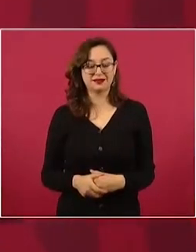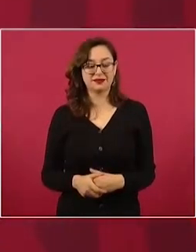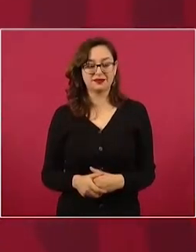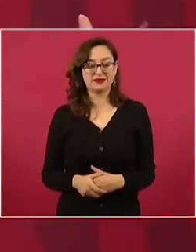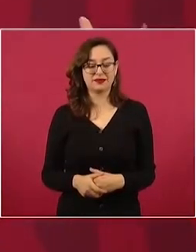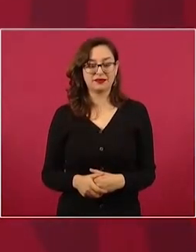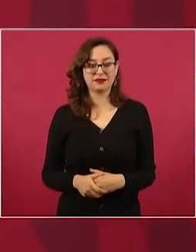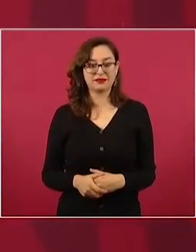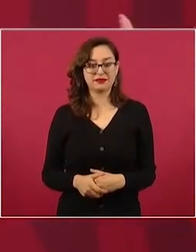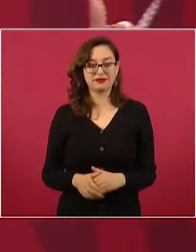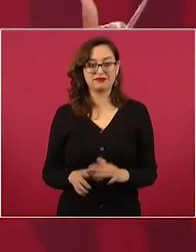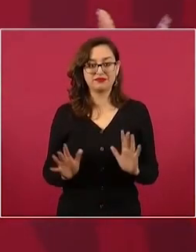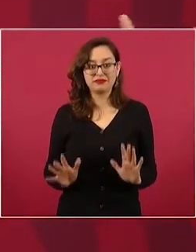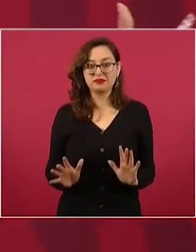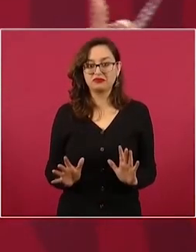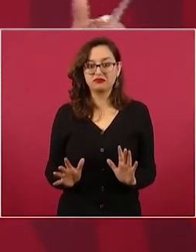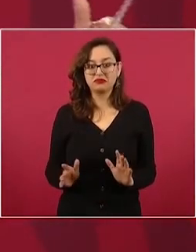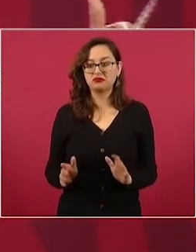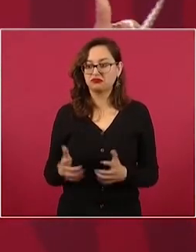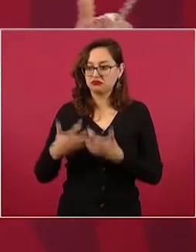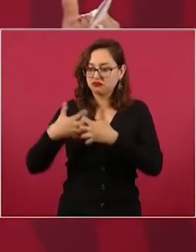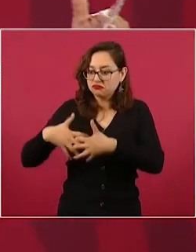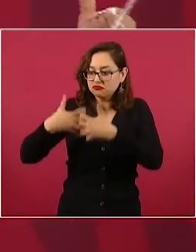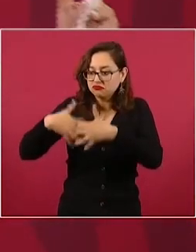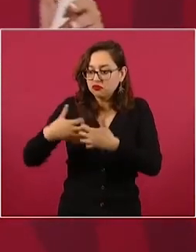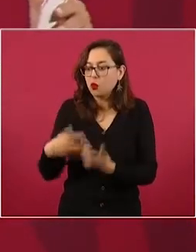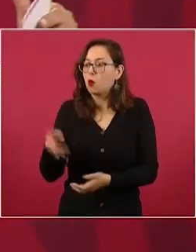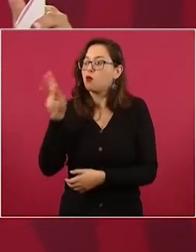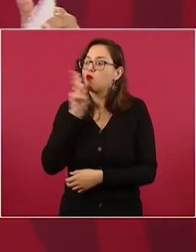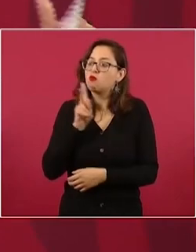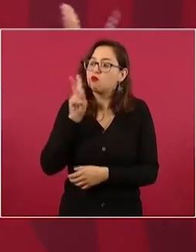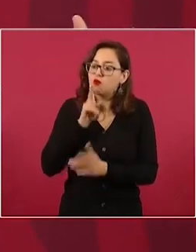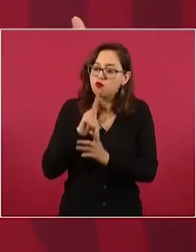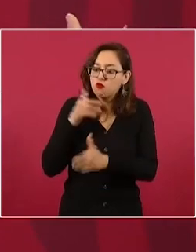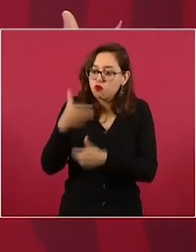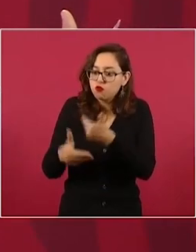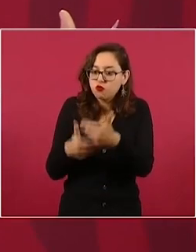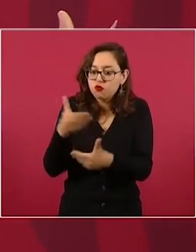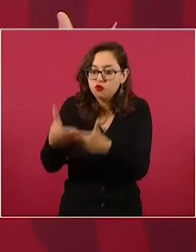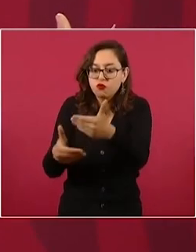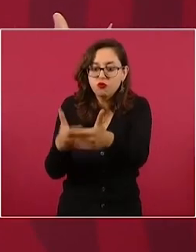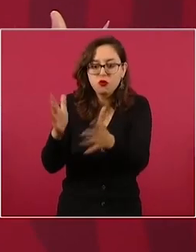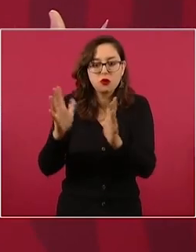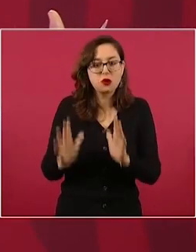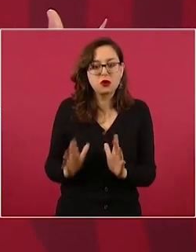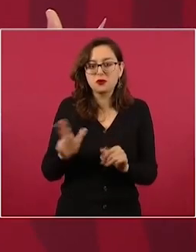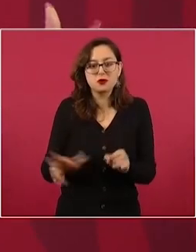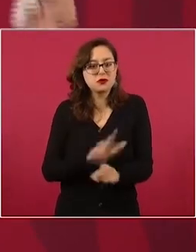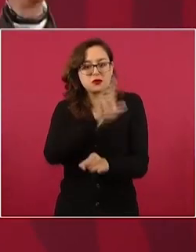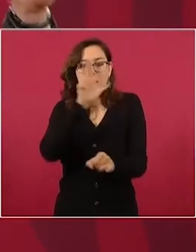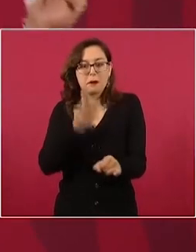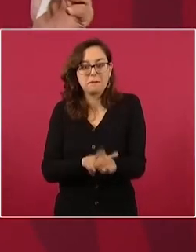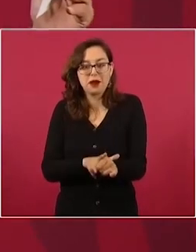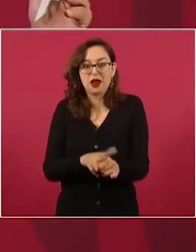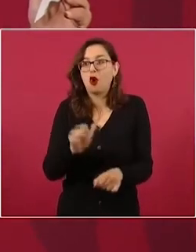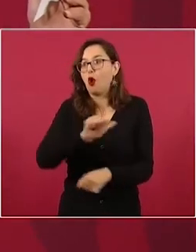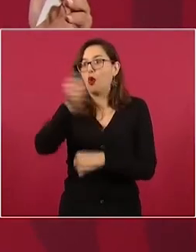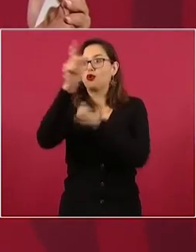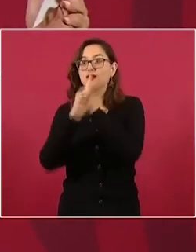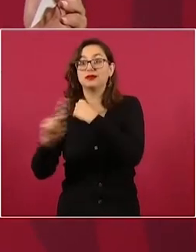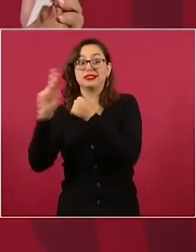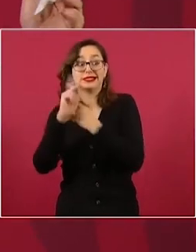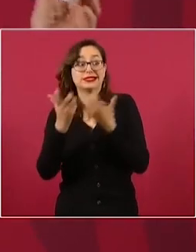aún no integrada y aún no produciente. Brincos dieran